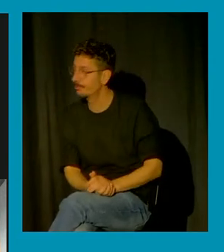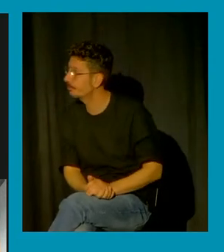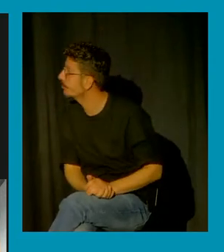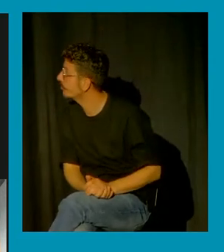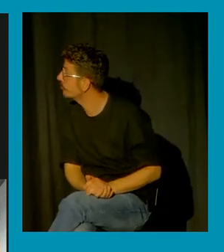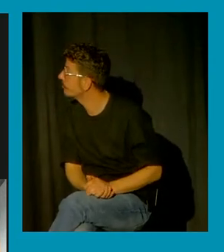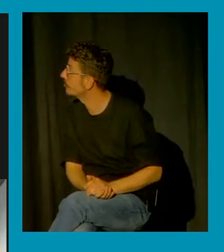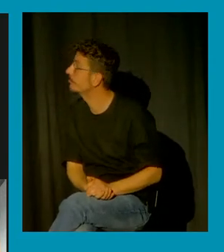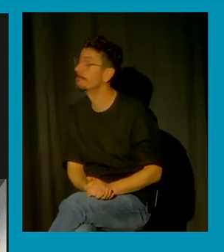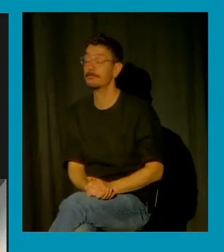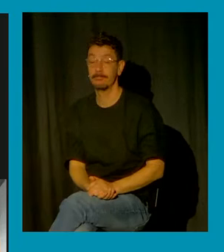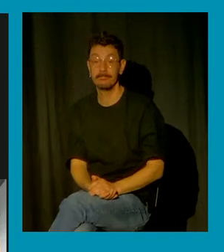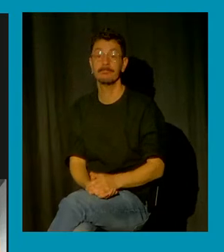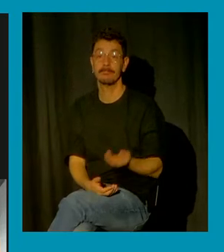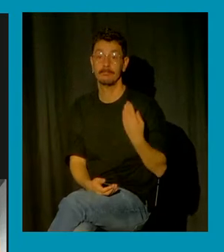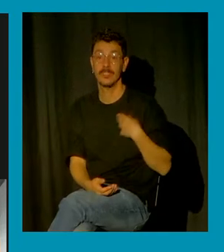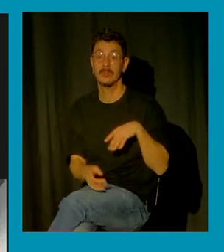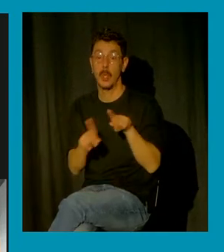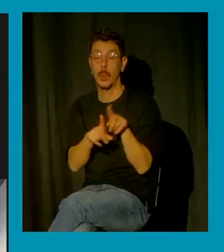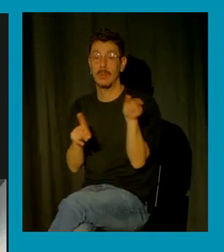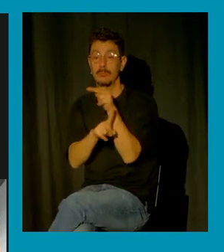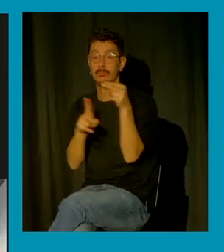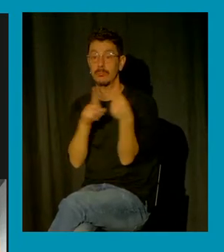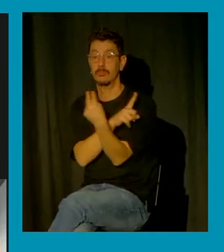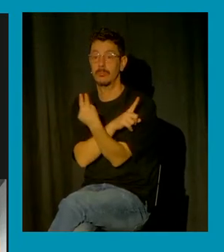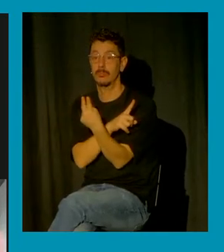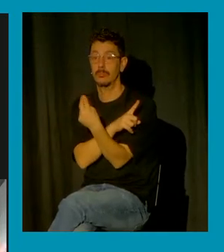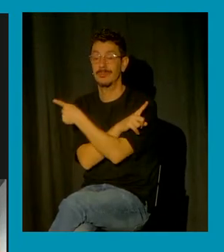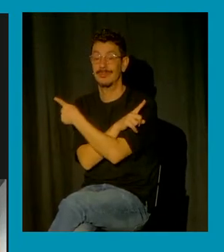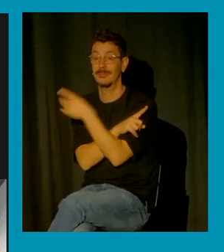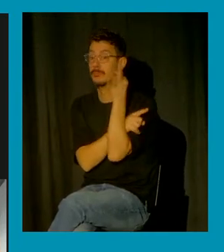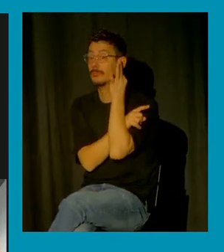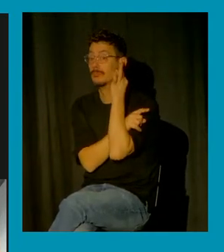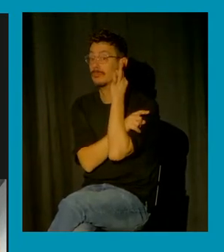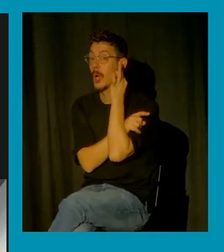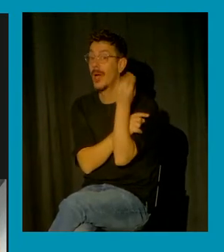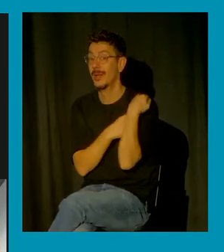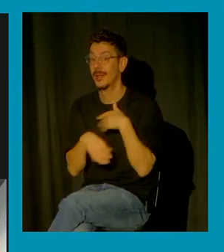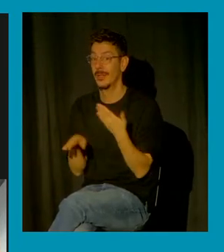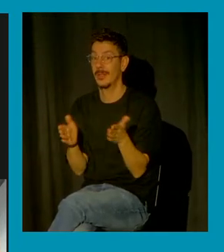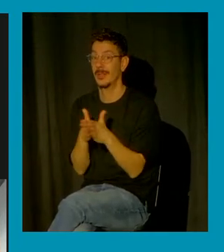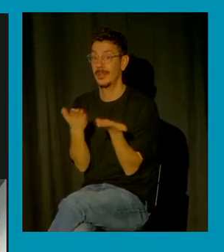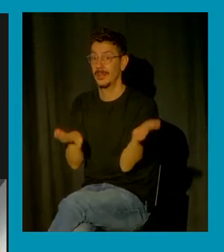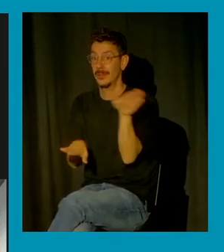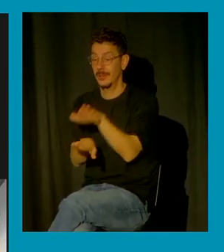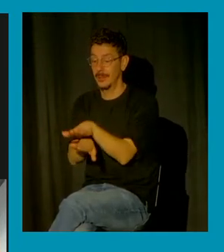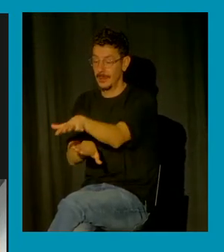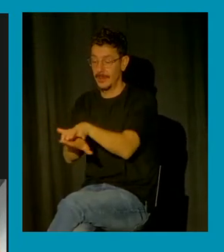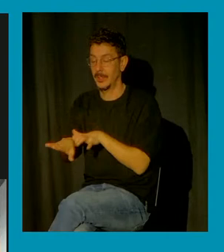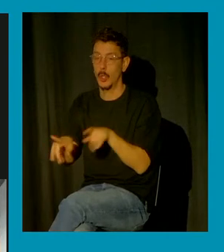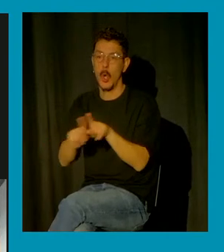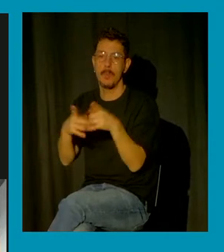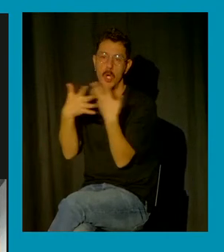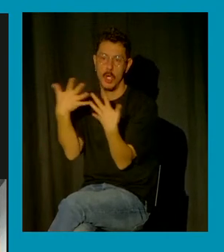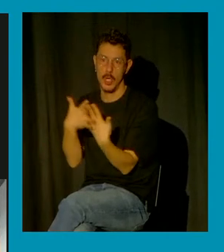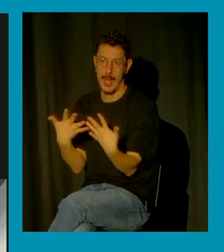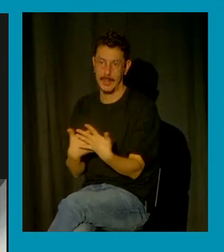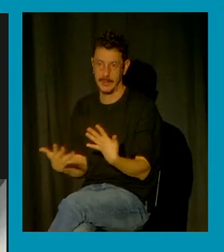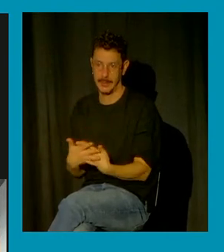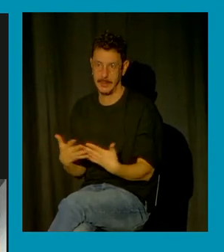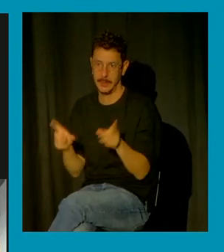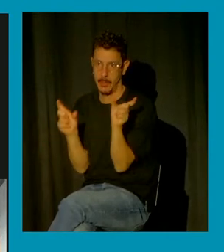la mirada de la mujer que está aquí hecha con el colas es una mirada que interroga